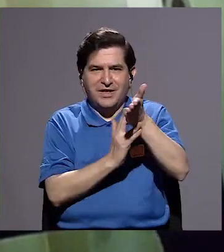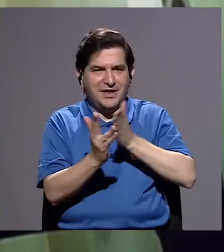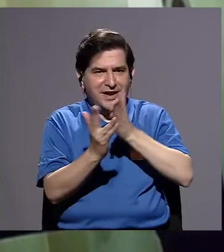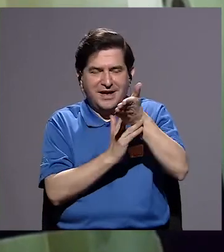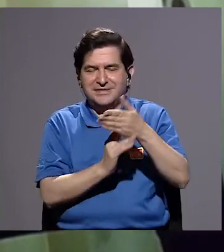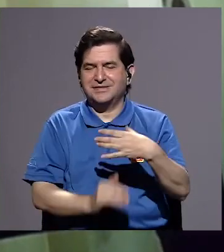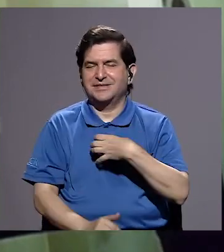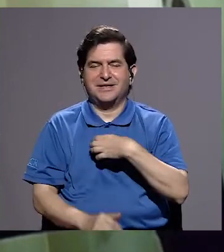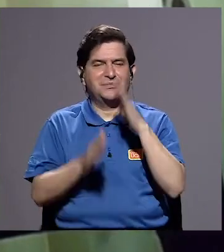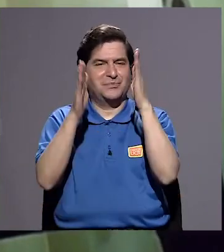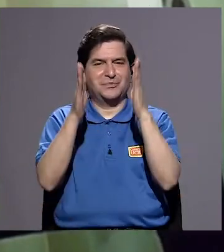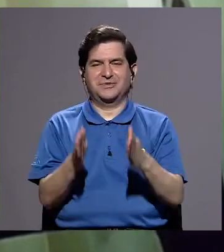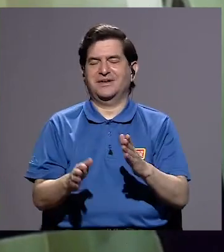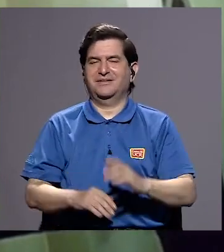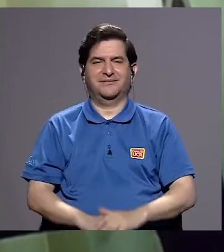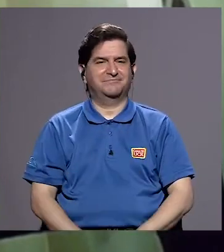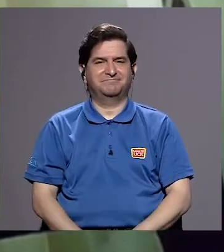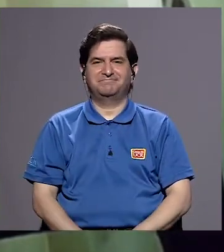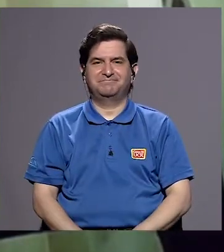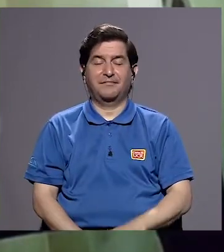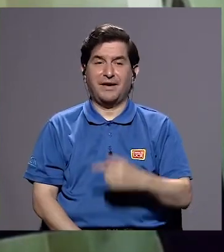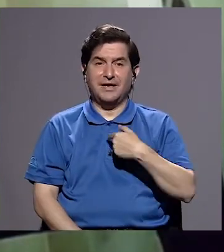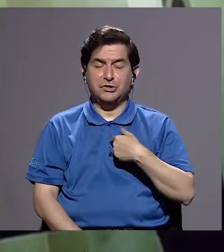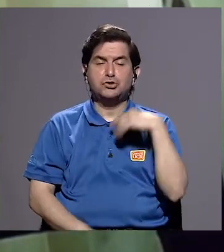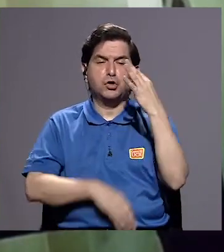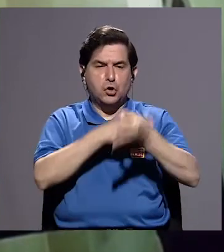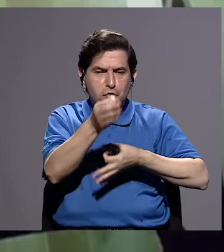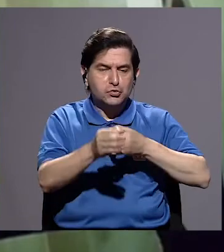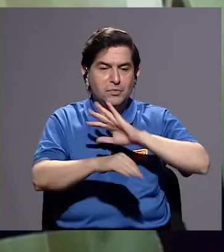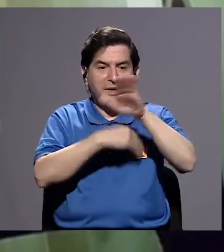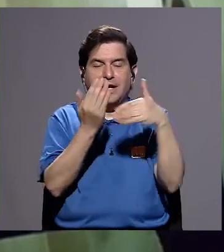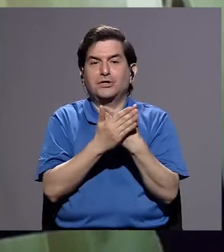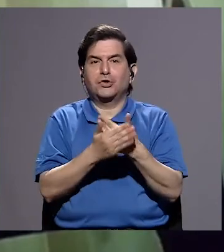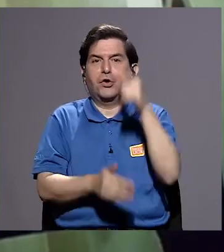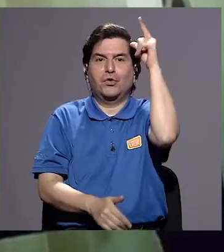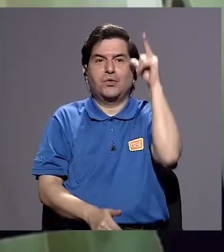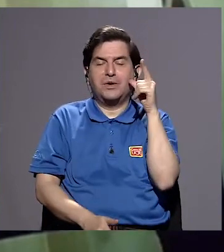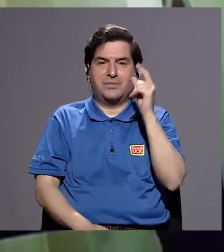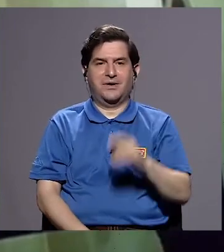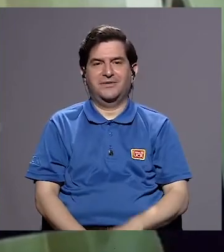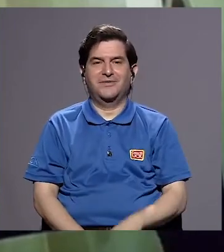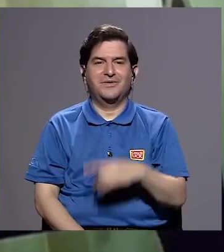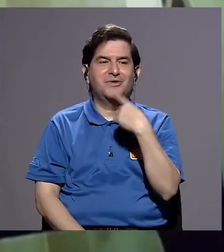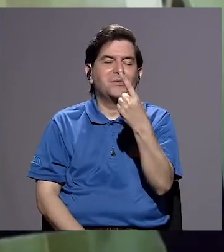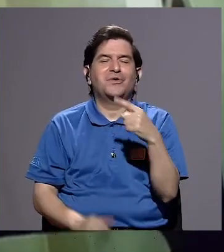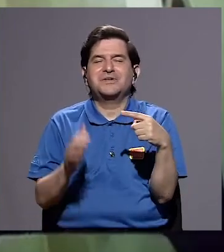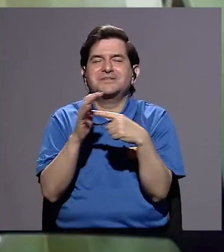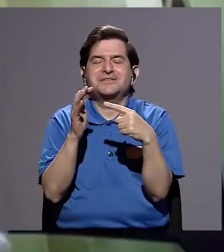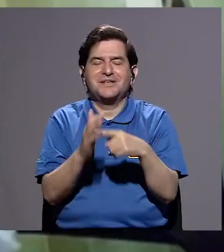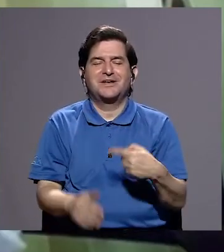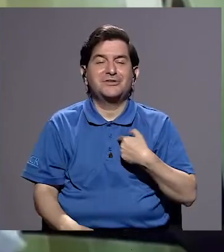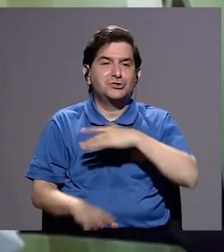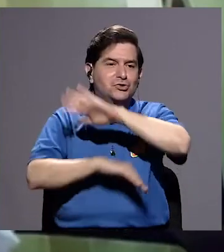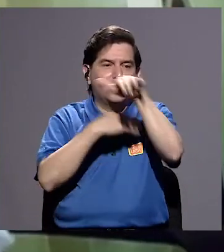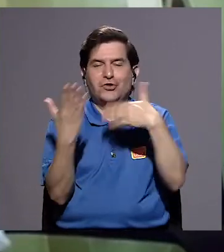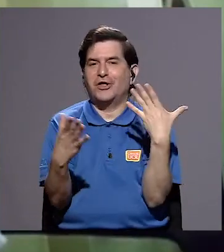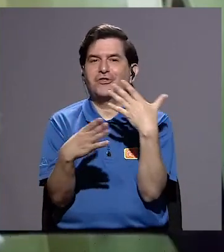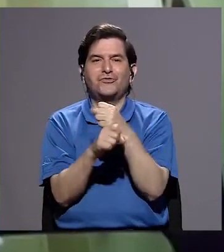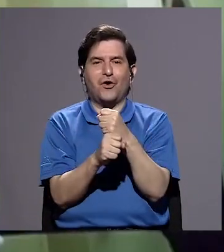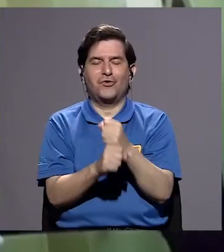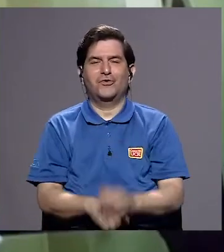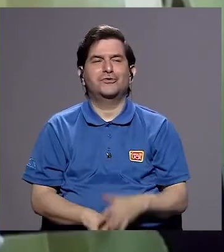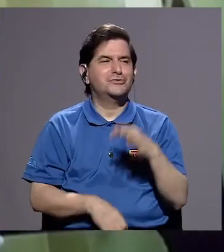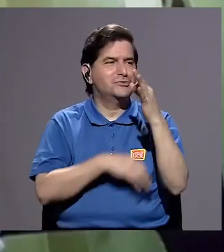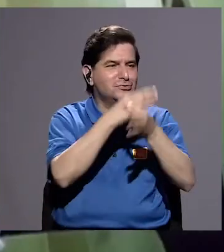a hacerlo en propiedad. Entonces, yo suplía a todo el Limón. Yo era, como decíamos vulgarmente, doña Toda.